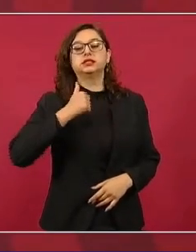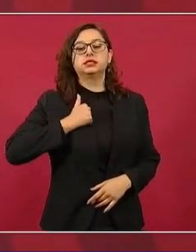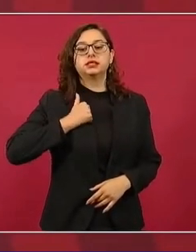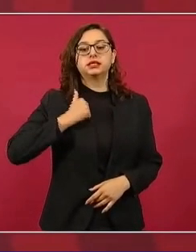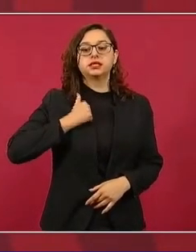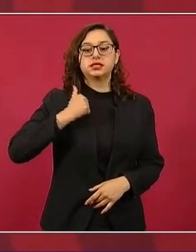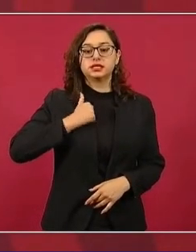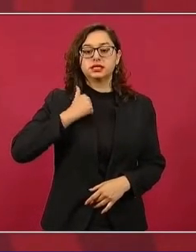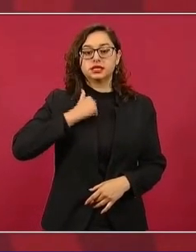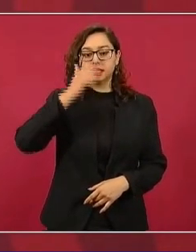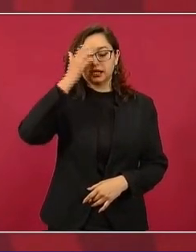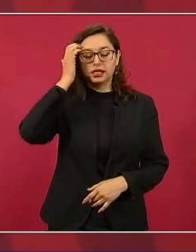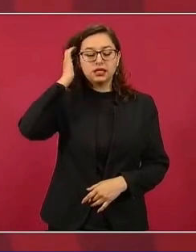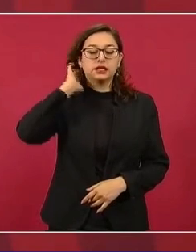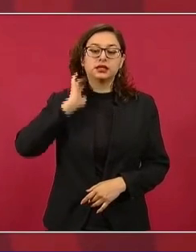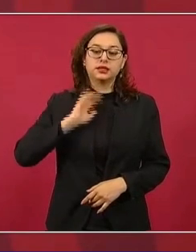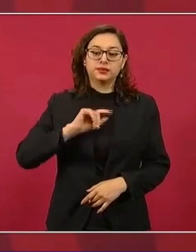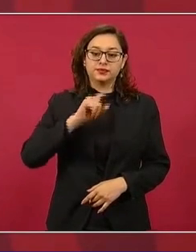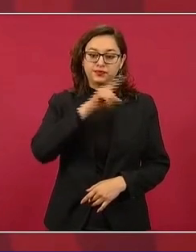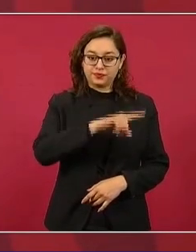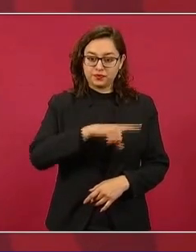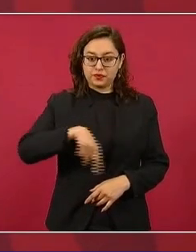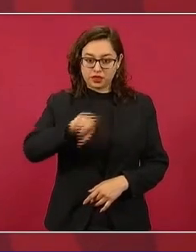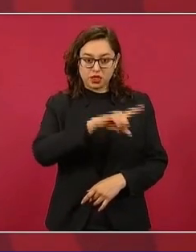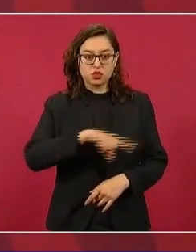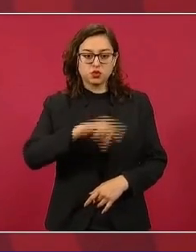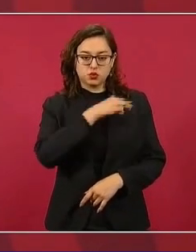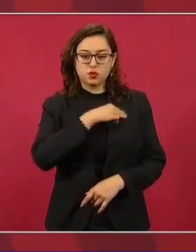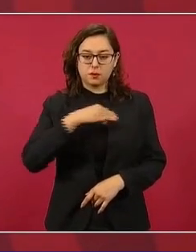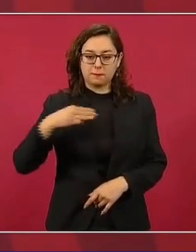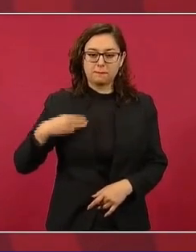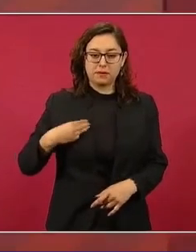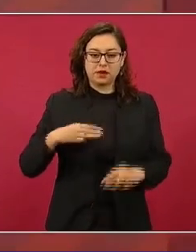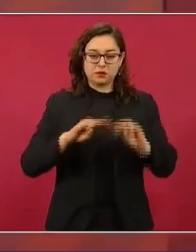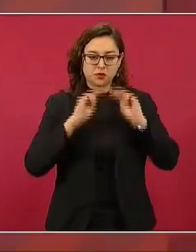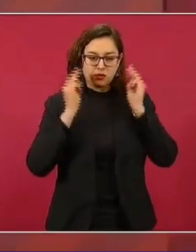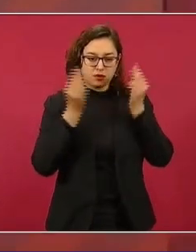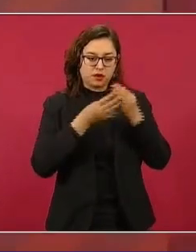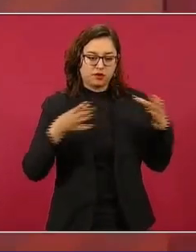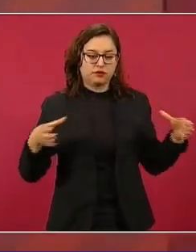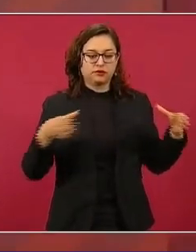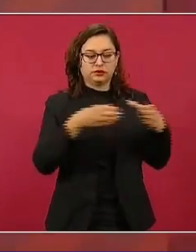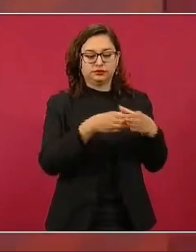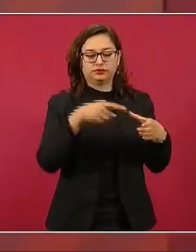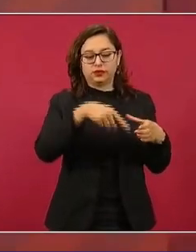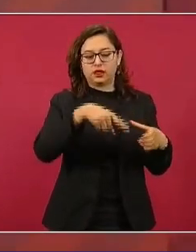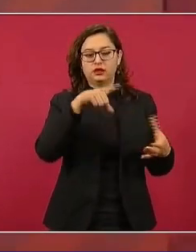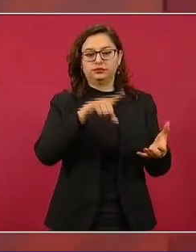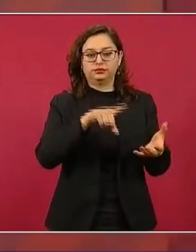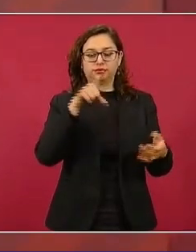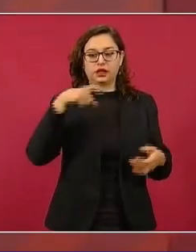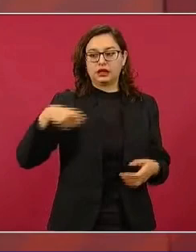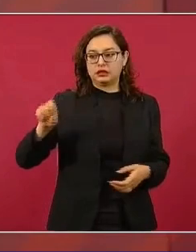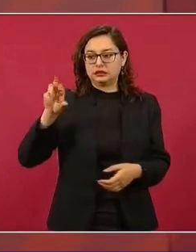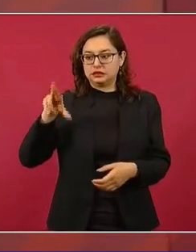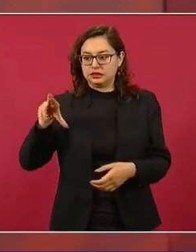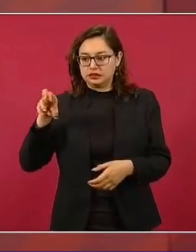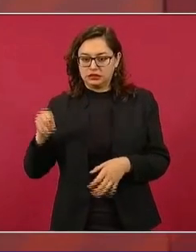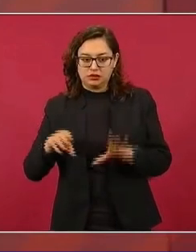la que se detuvo o algunos miembros que fueron detenidos en Quintana Roo.